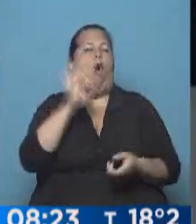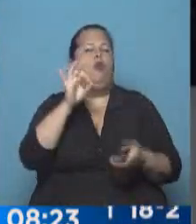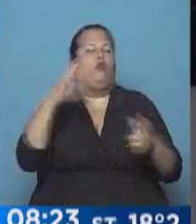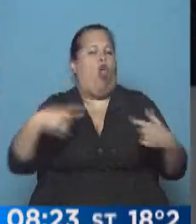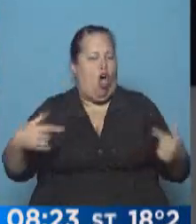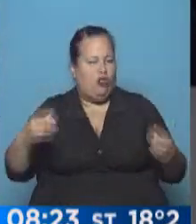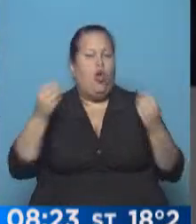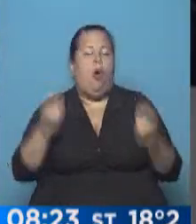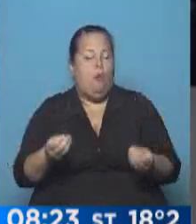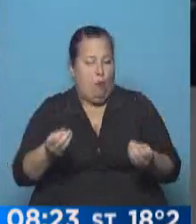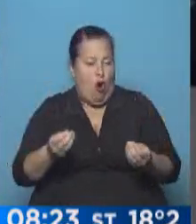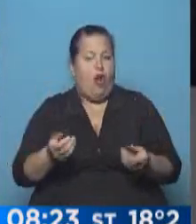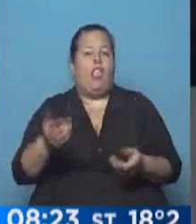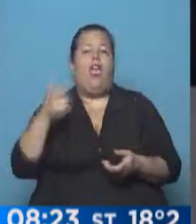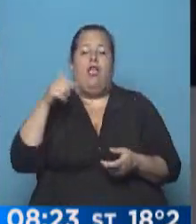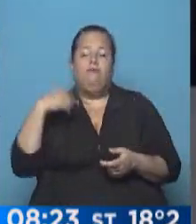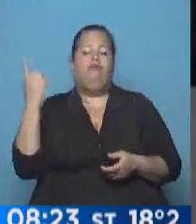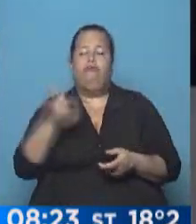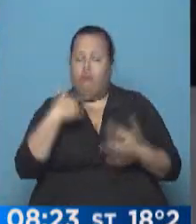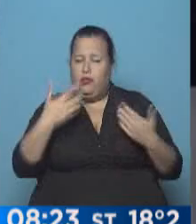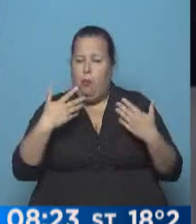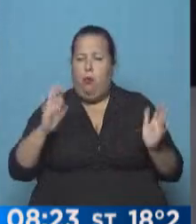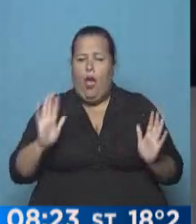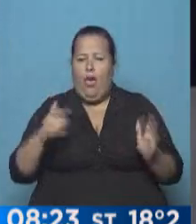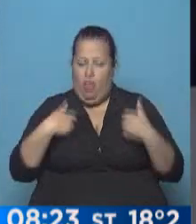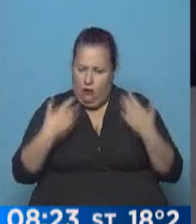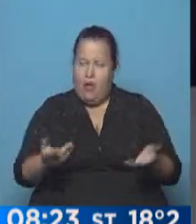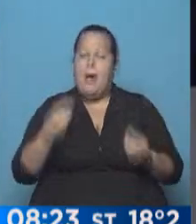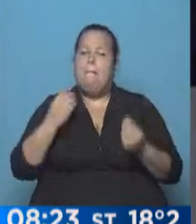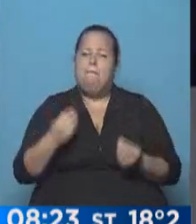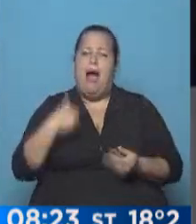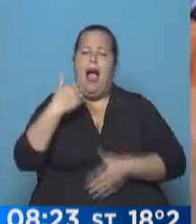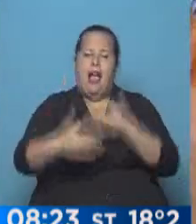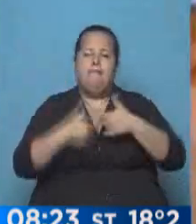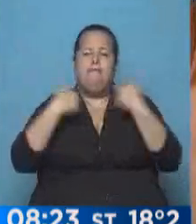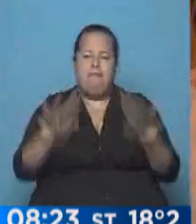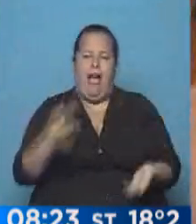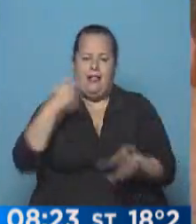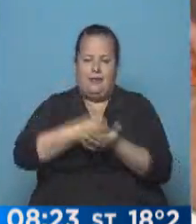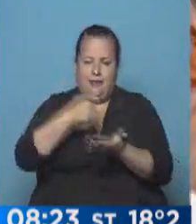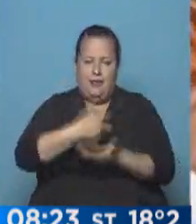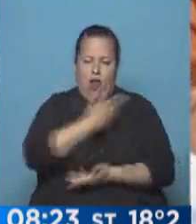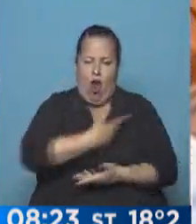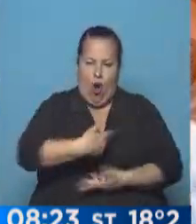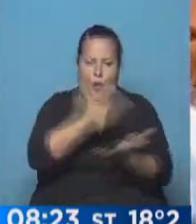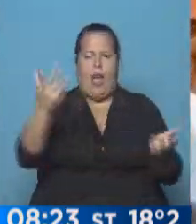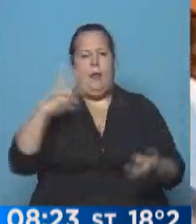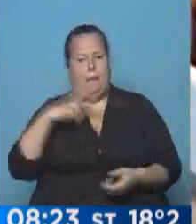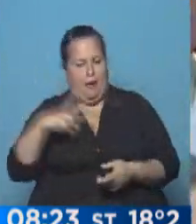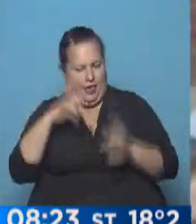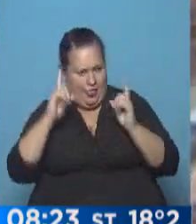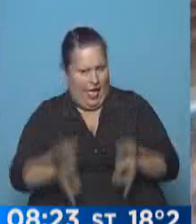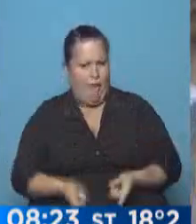¿Por qué? Porque están dadas todas las condiciones para que cada vez haya más inversión pública, inversión privada.